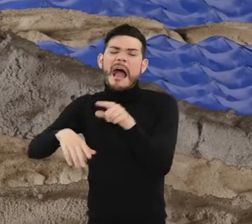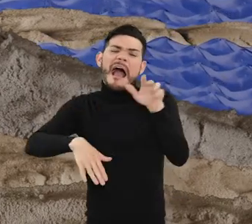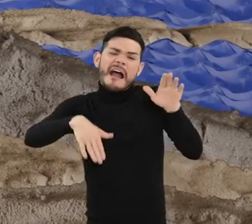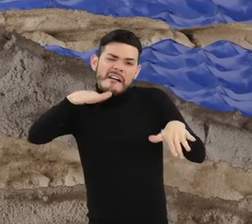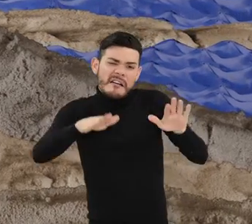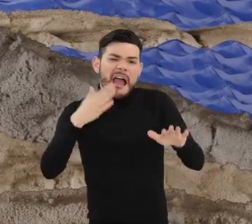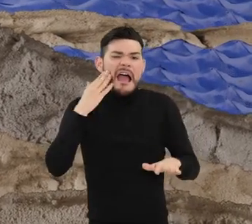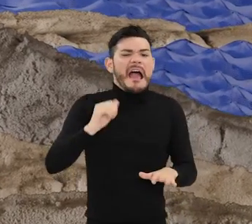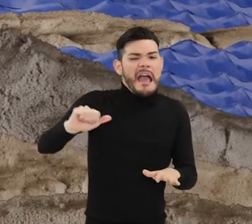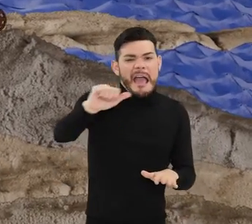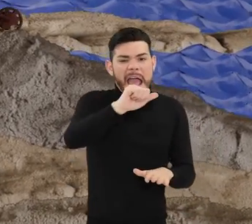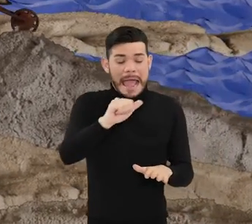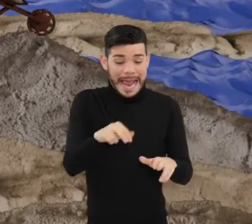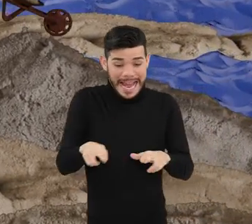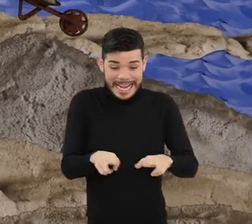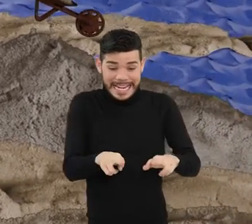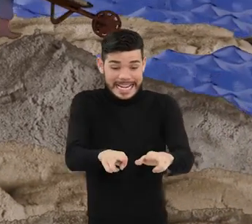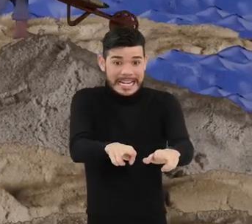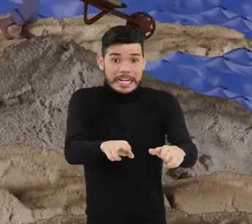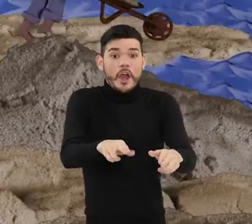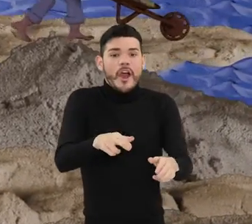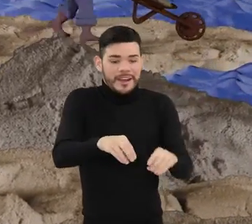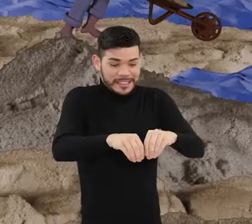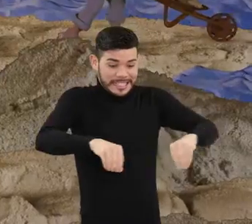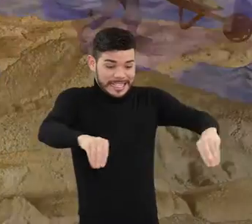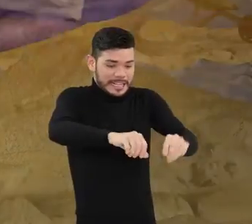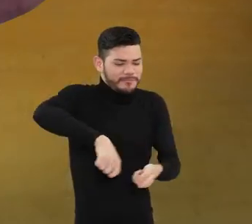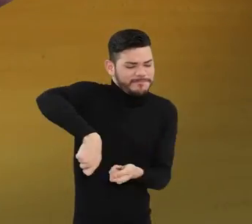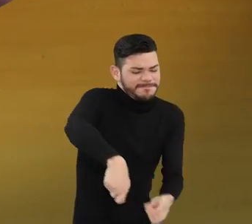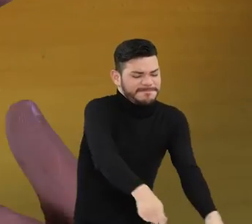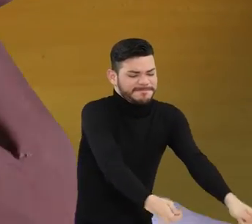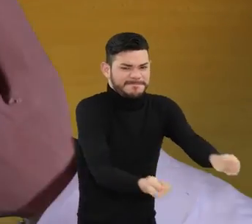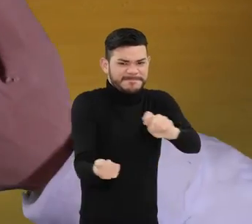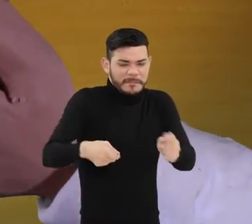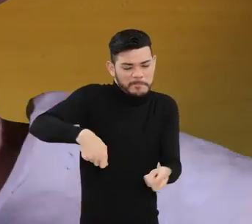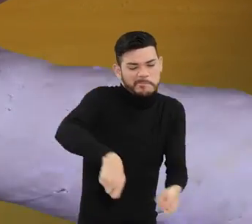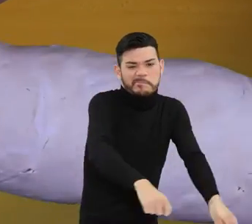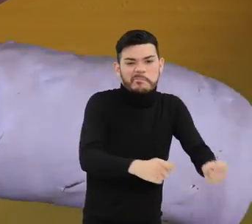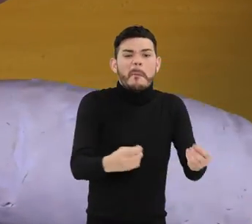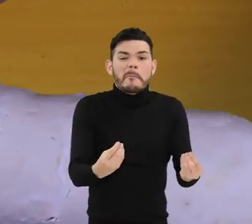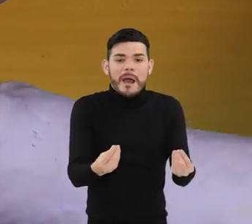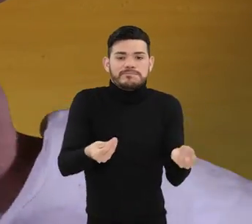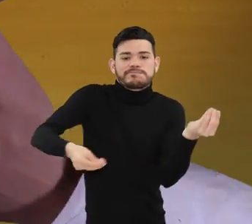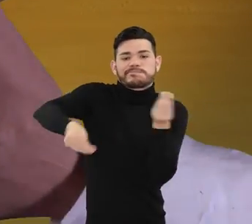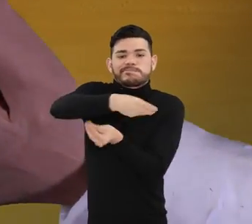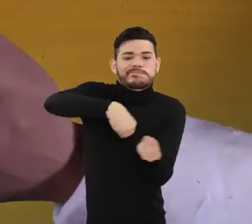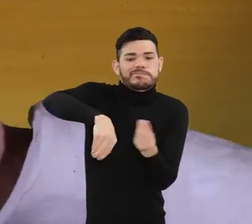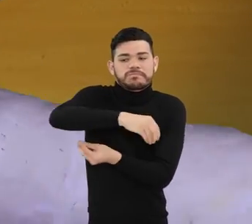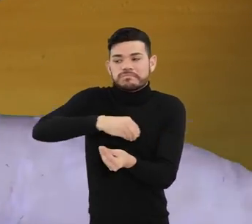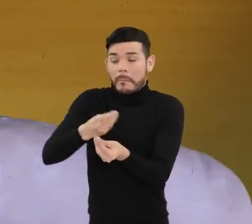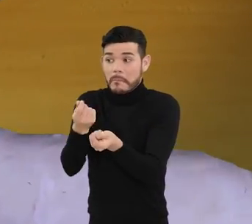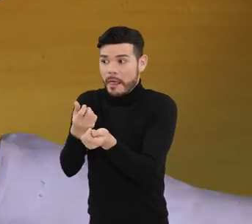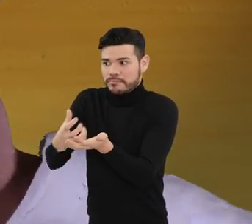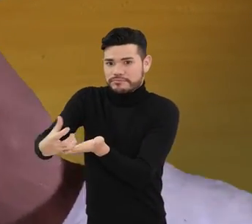extraen la arena de las orillas del río y de sus playas para venderla y conseguir su sustento diario.